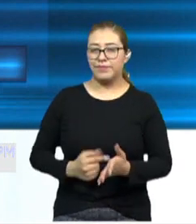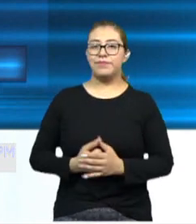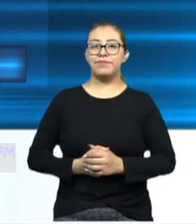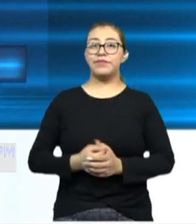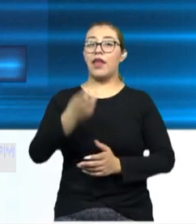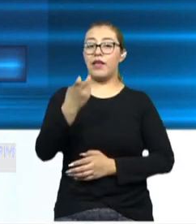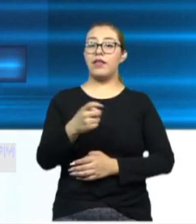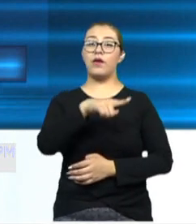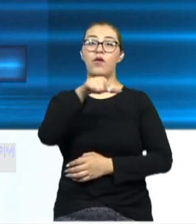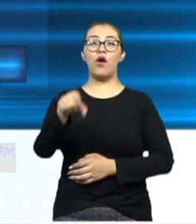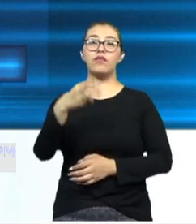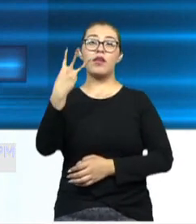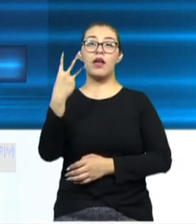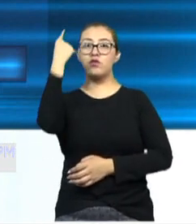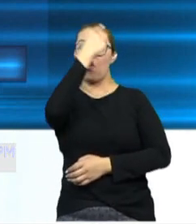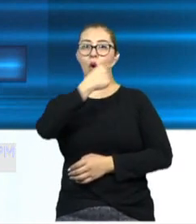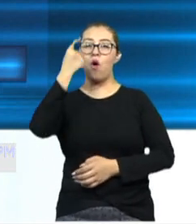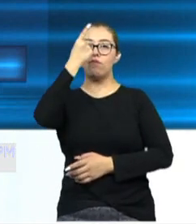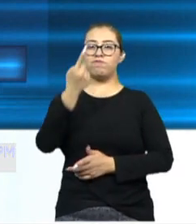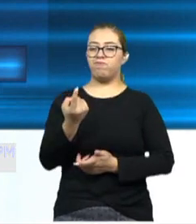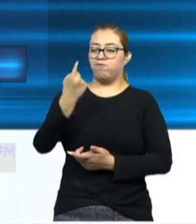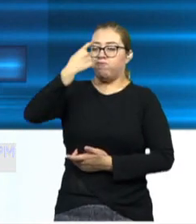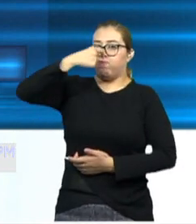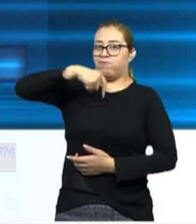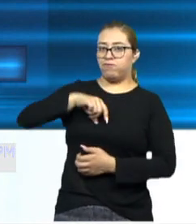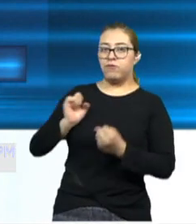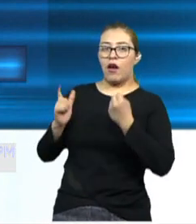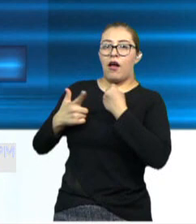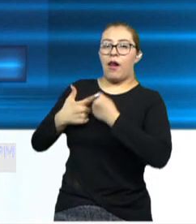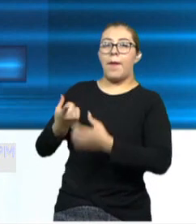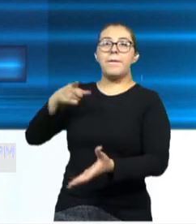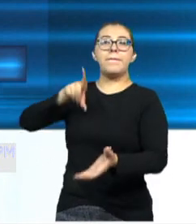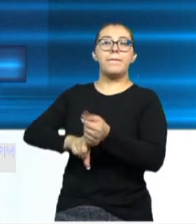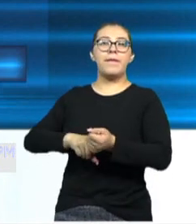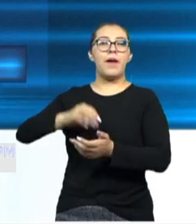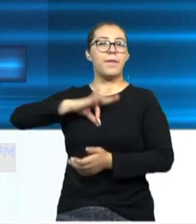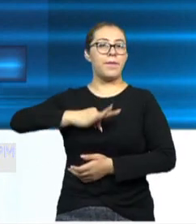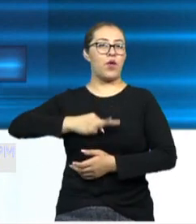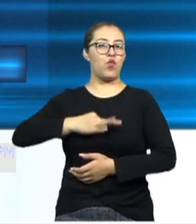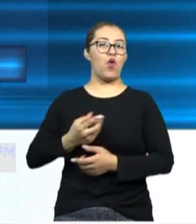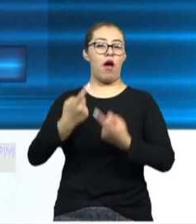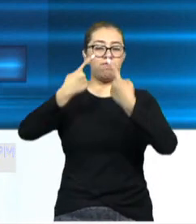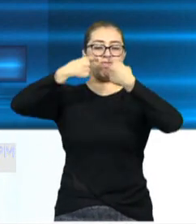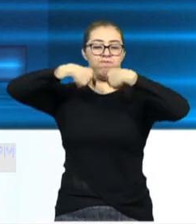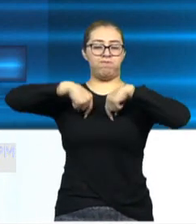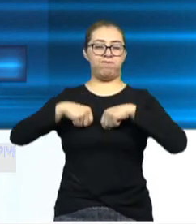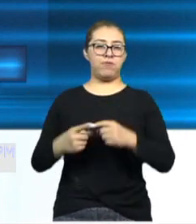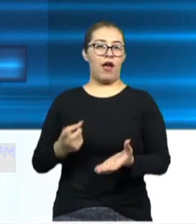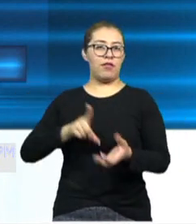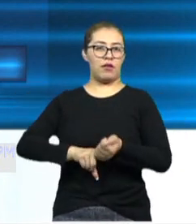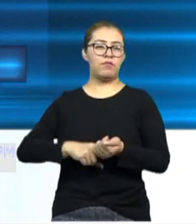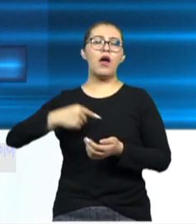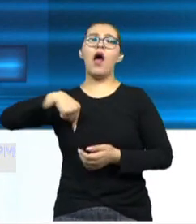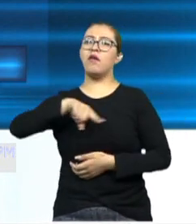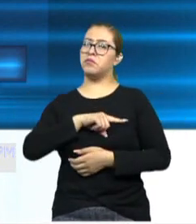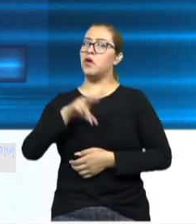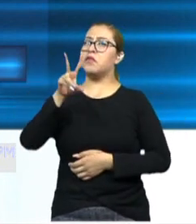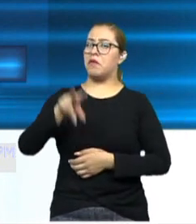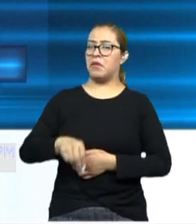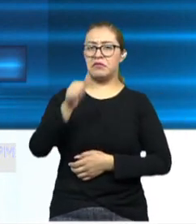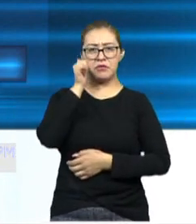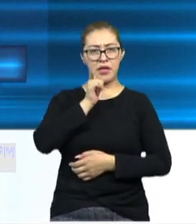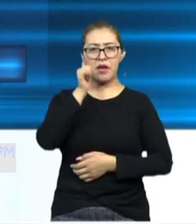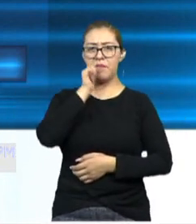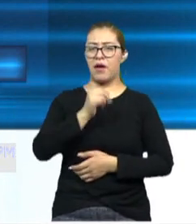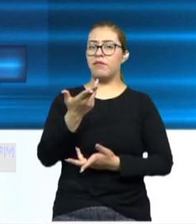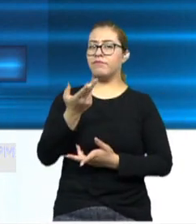en tres horas hayan tenido una colonización del virus en sus vías respiratorias. Nosotros somos muy prudentes, Miguel, y esto